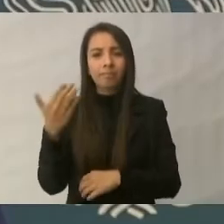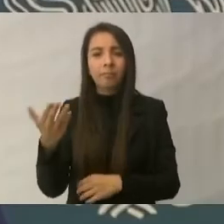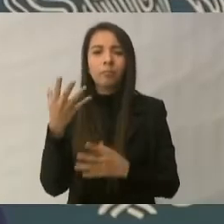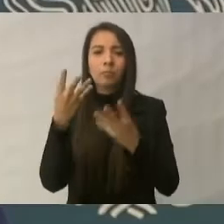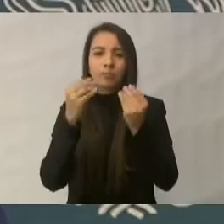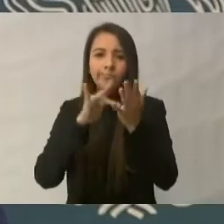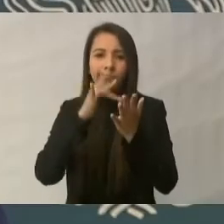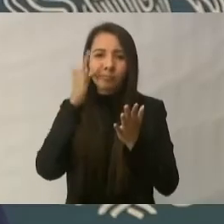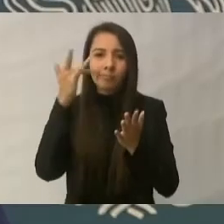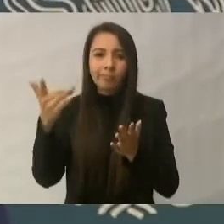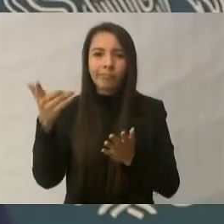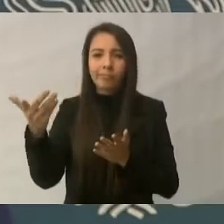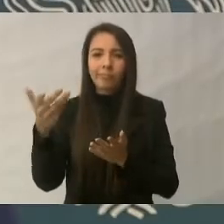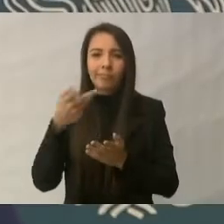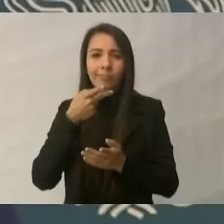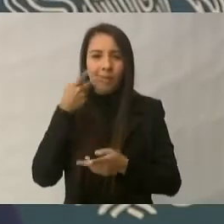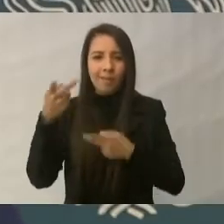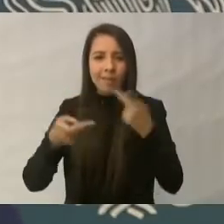palabras de recibimiento.